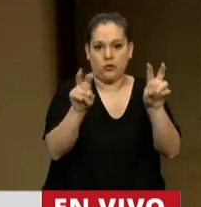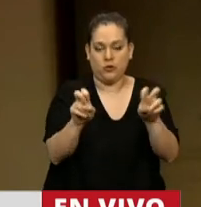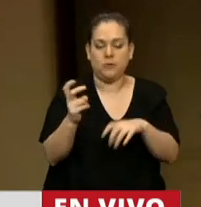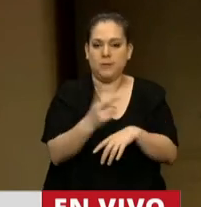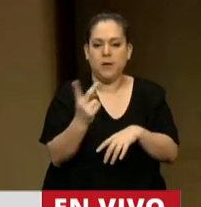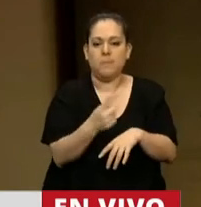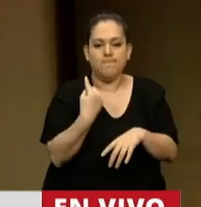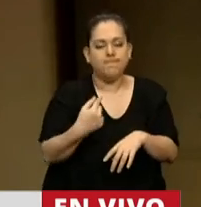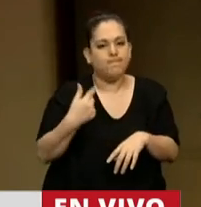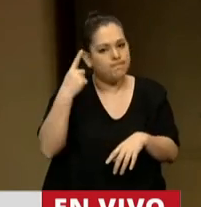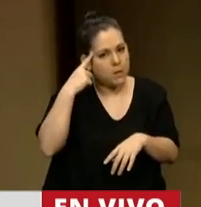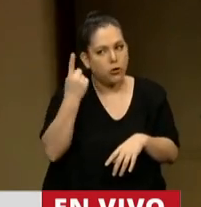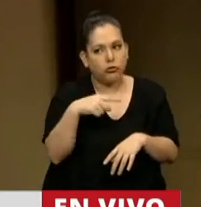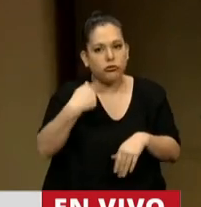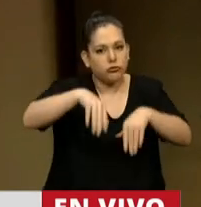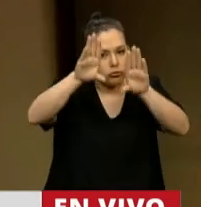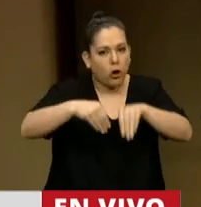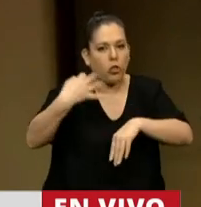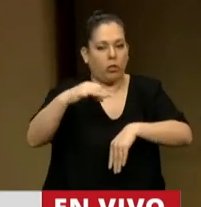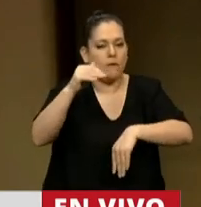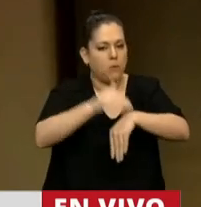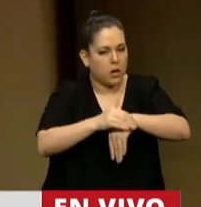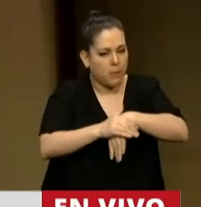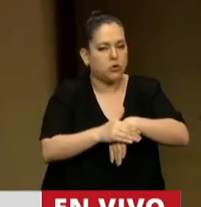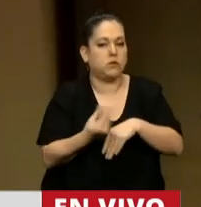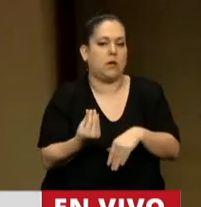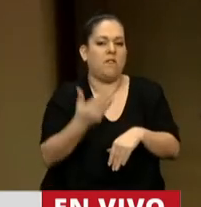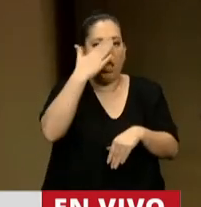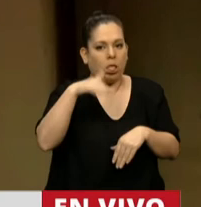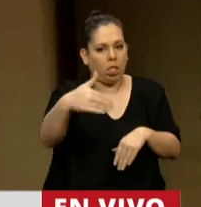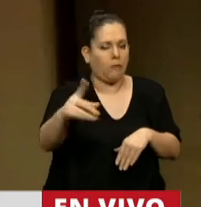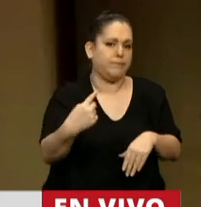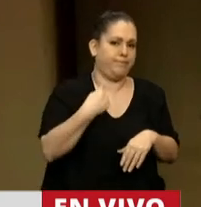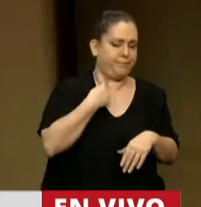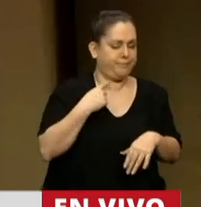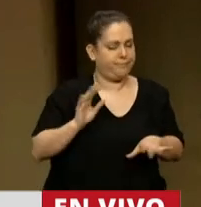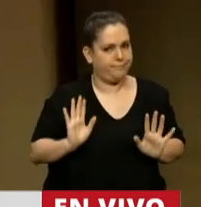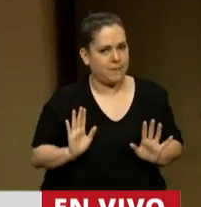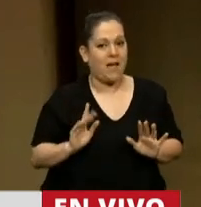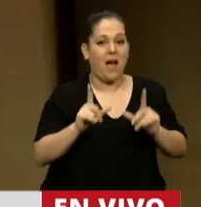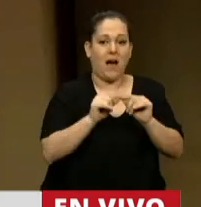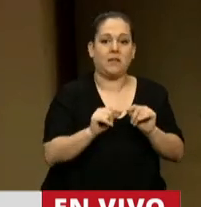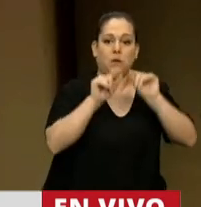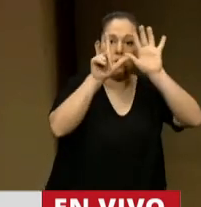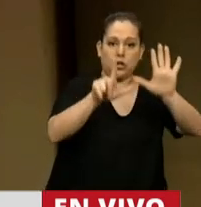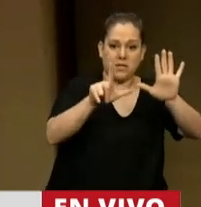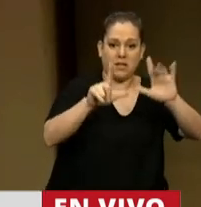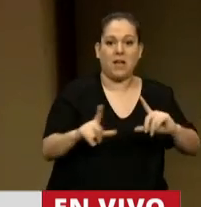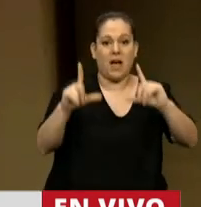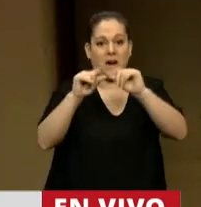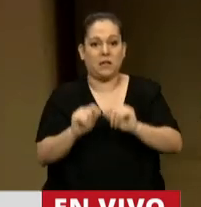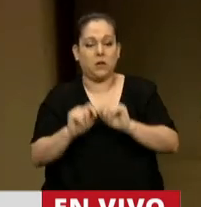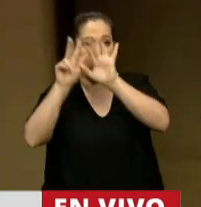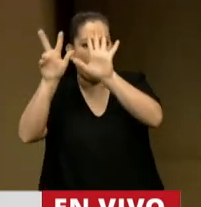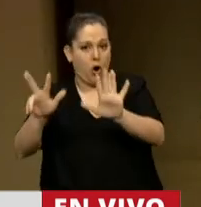todos tenemos que ser responsables y la historia tarde o temprano nos juzga. El artículo 7 y 8, que es básicamente la